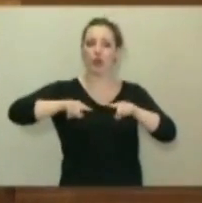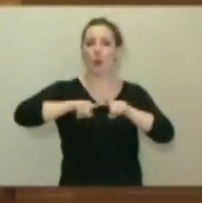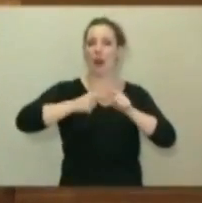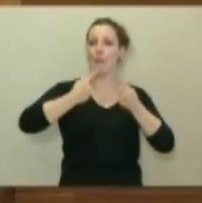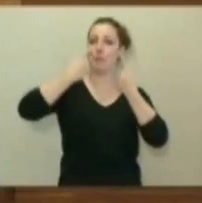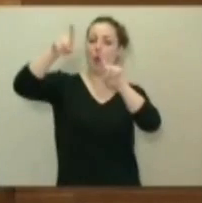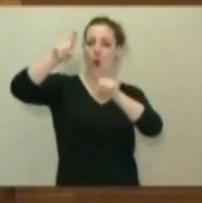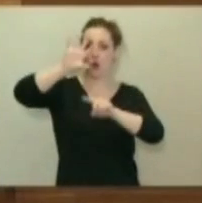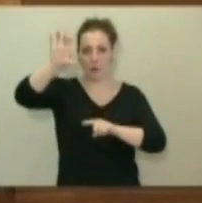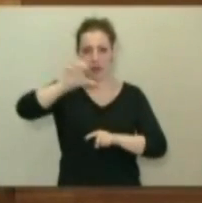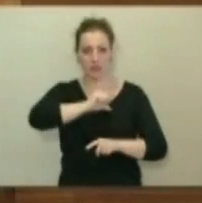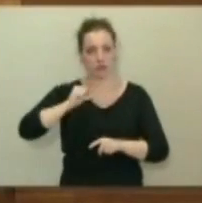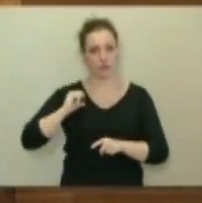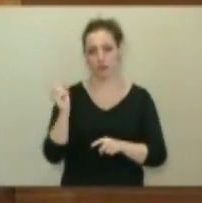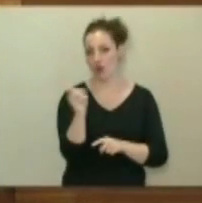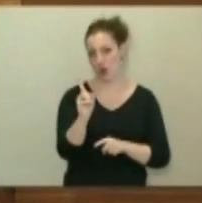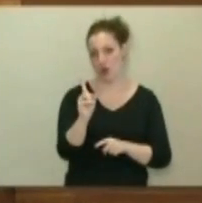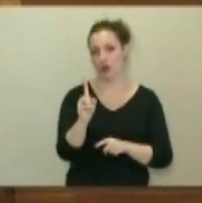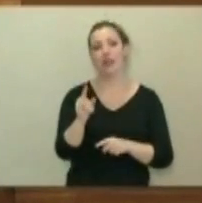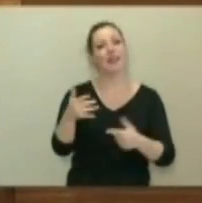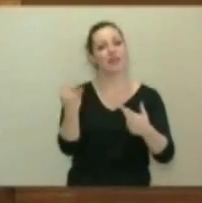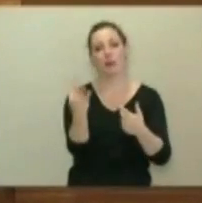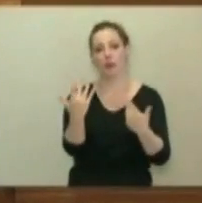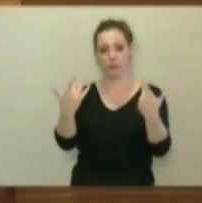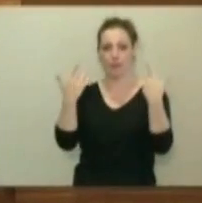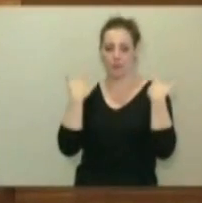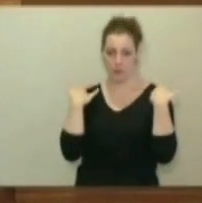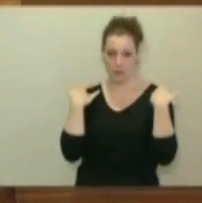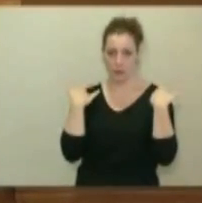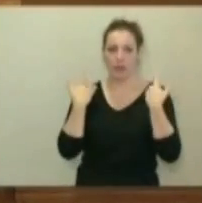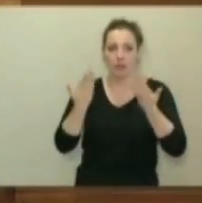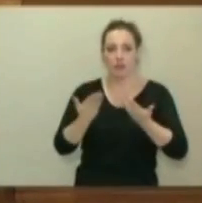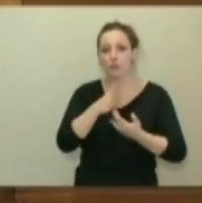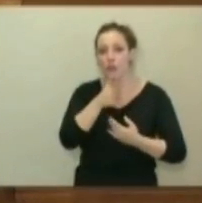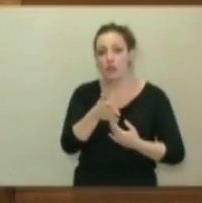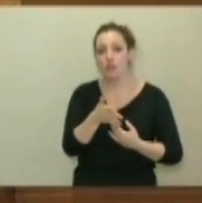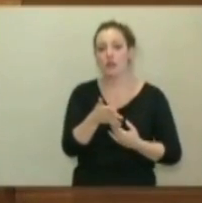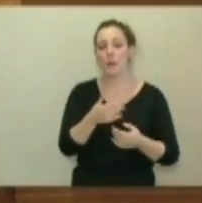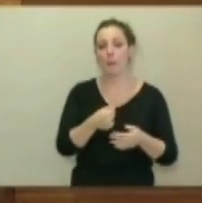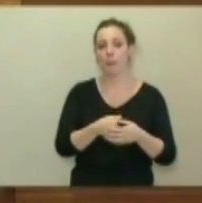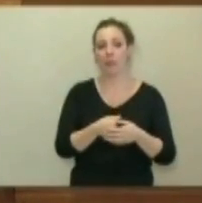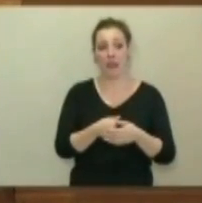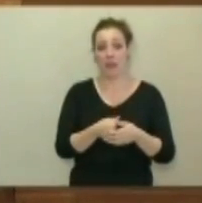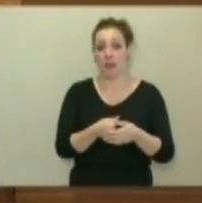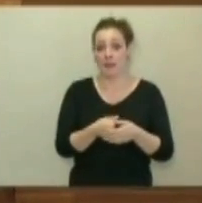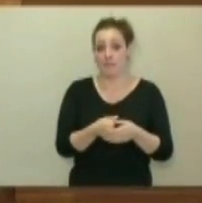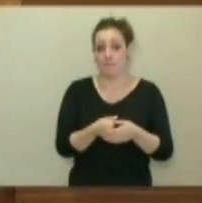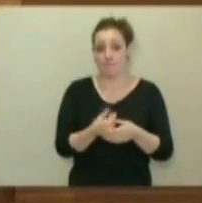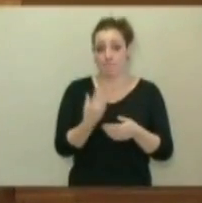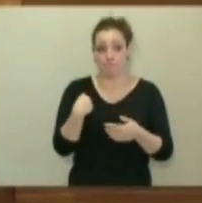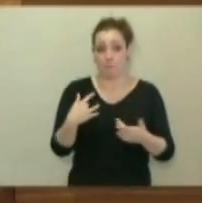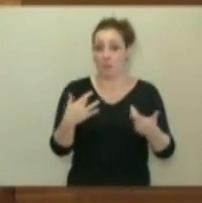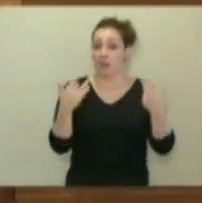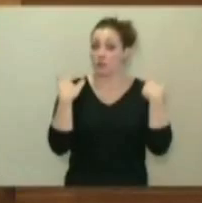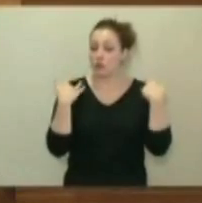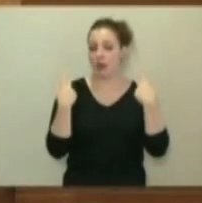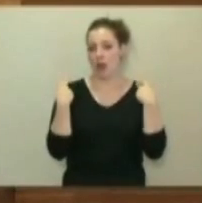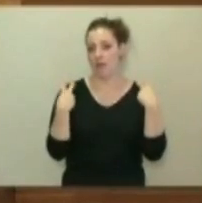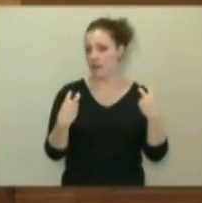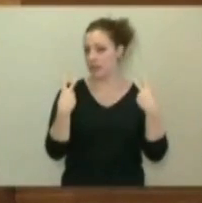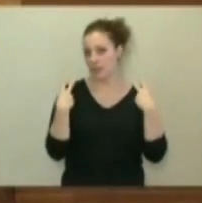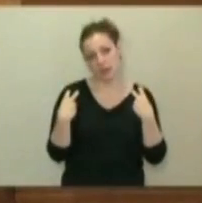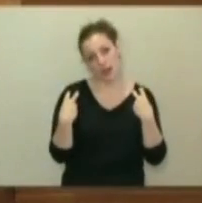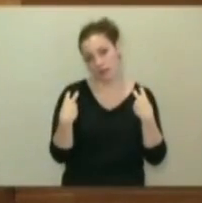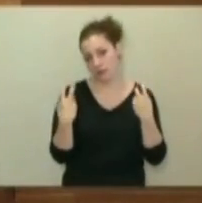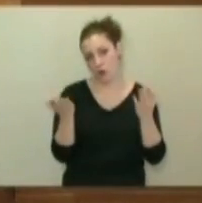autónomas, sino asumirlos en primera persona. Y lo que no se ha hecho con esa decisión ha sido optar por esa corresponsabilidad fiscal. Nos